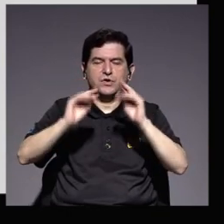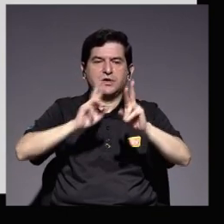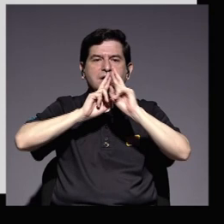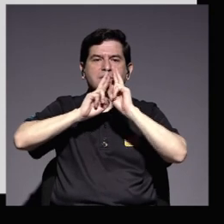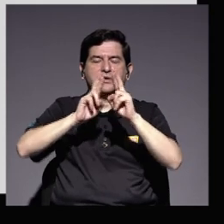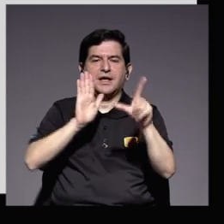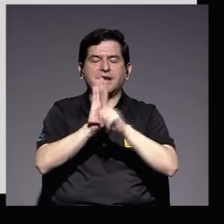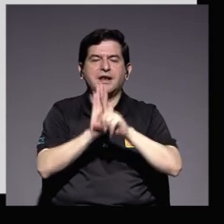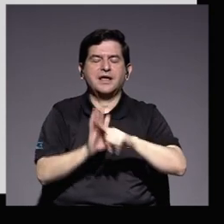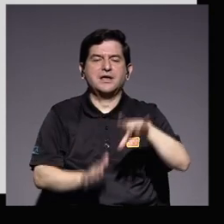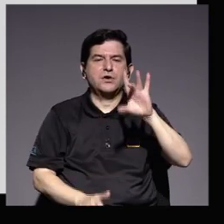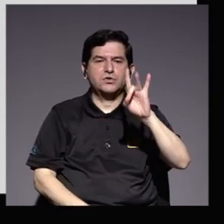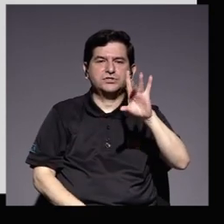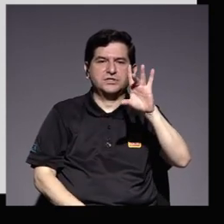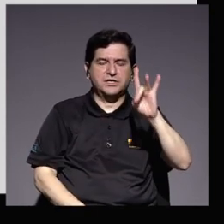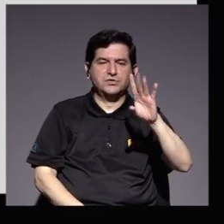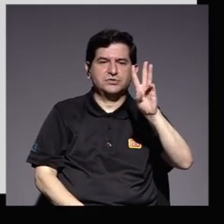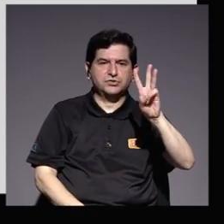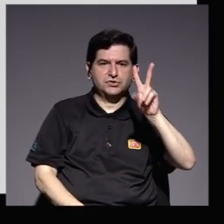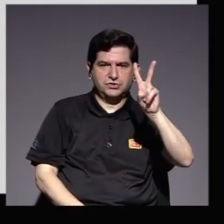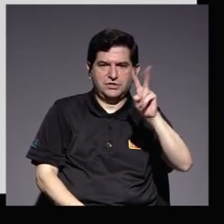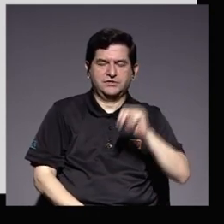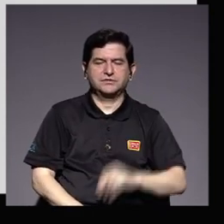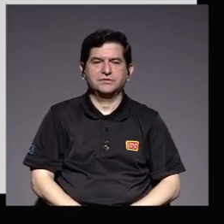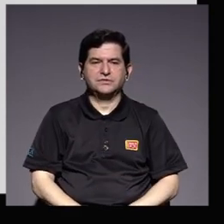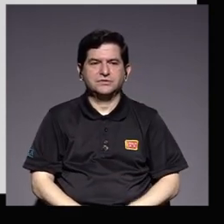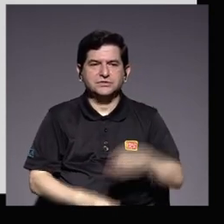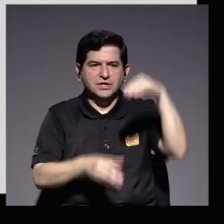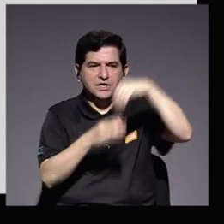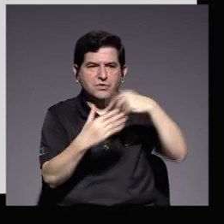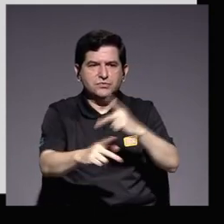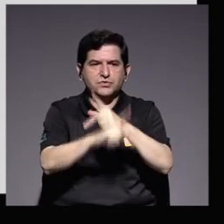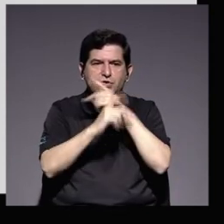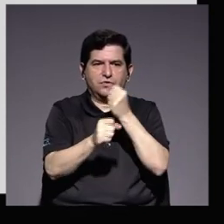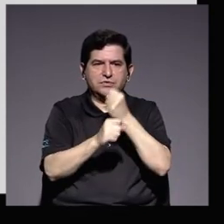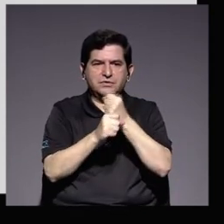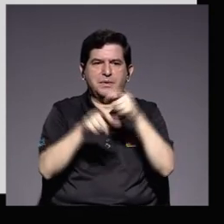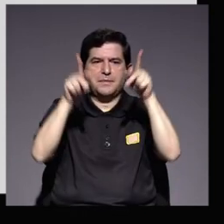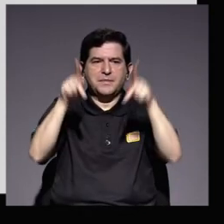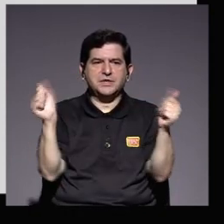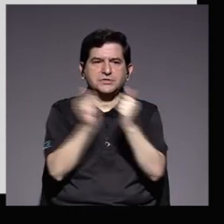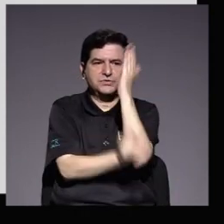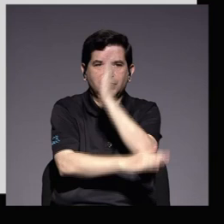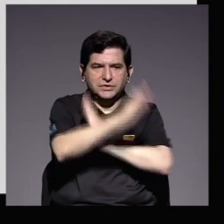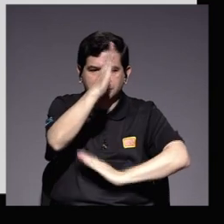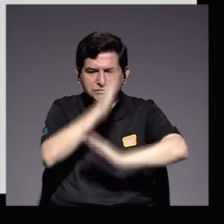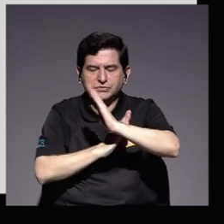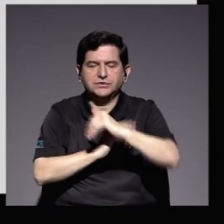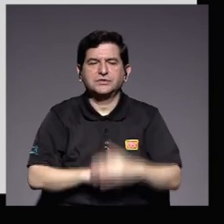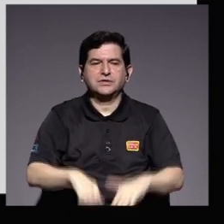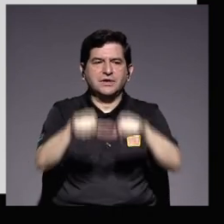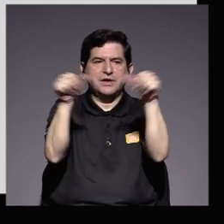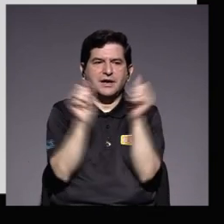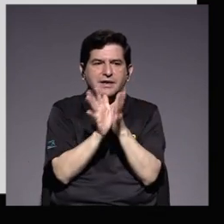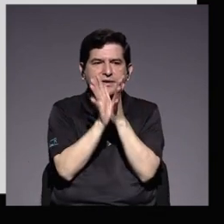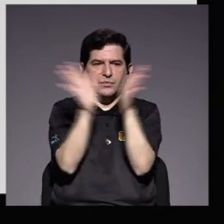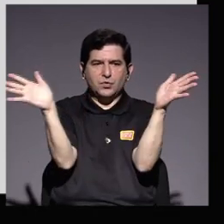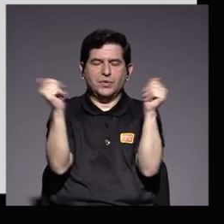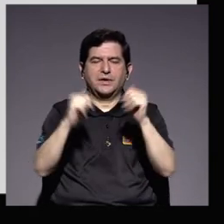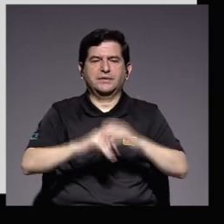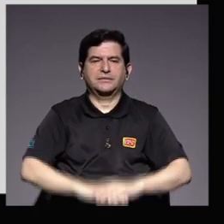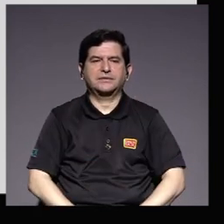respuesta a la ley número 88 62 inclusión y protección laboral de las personas con discapacidad en el sector público